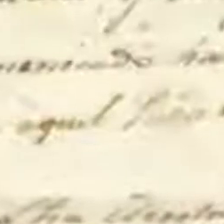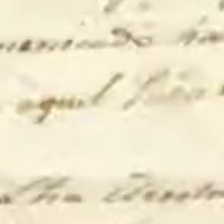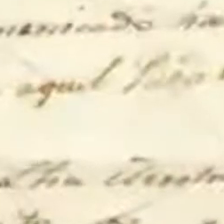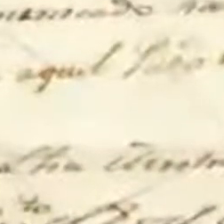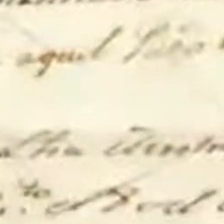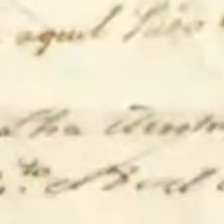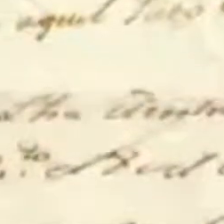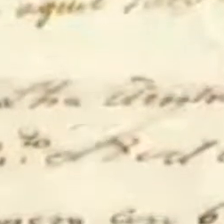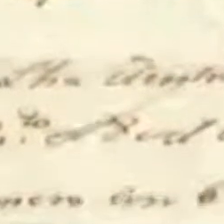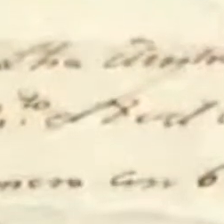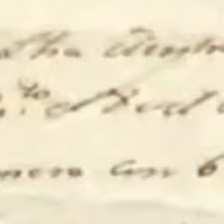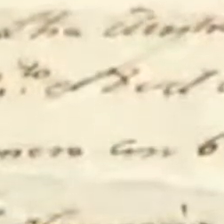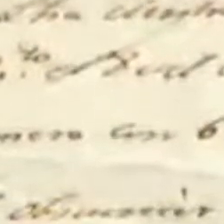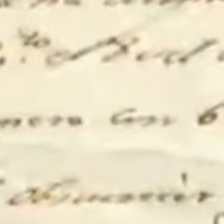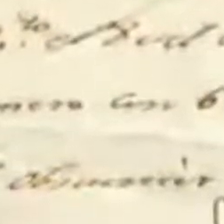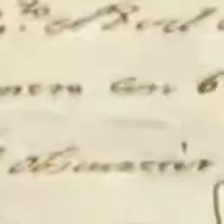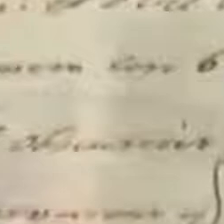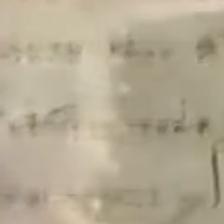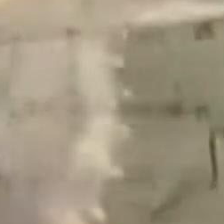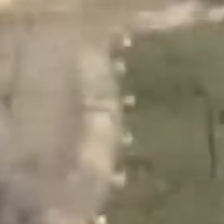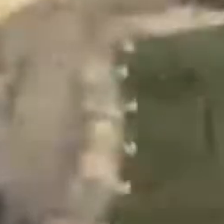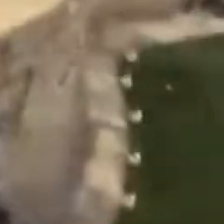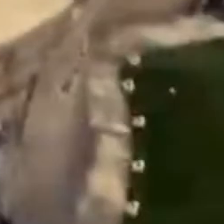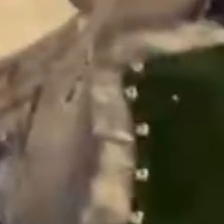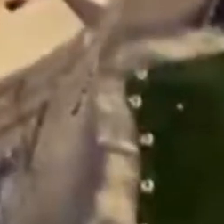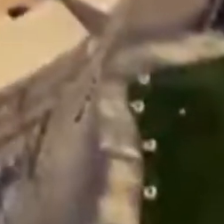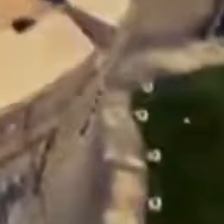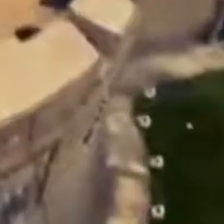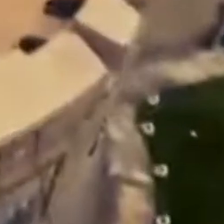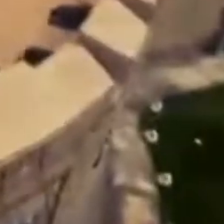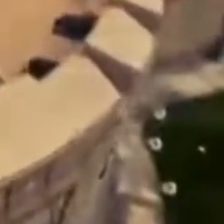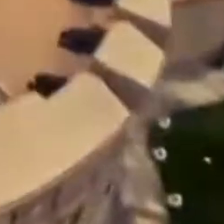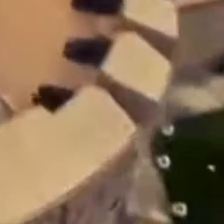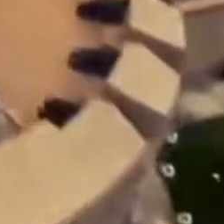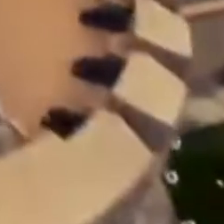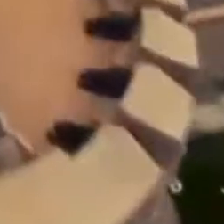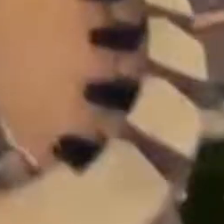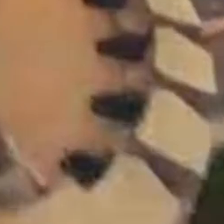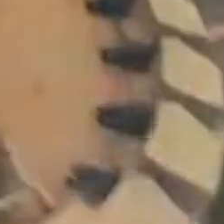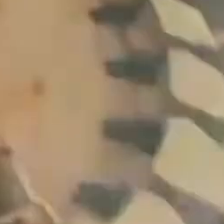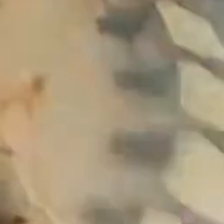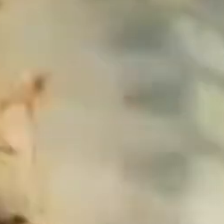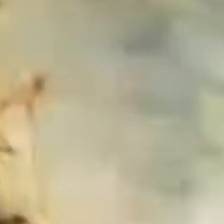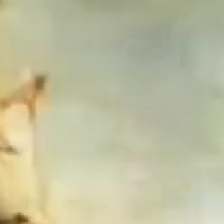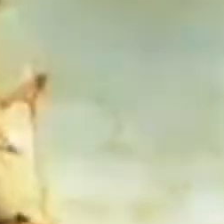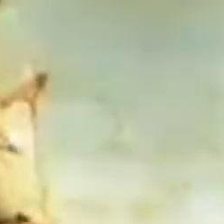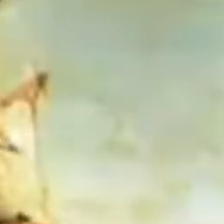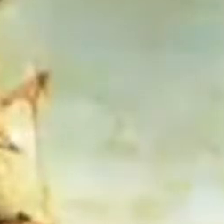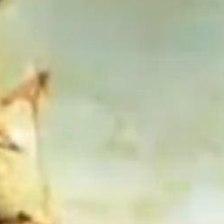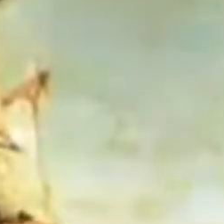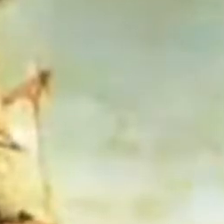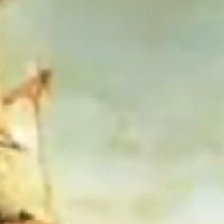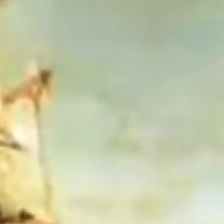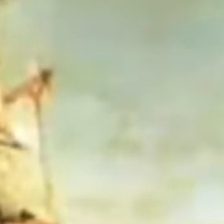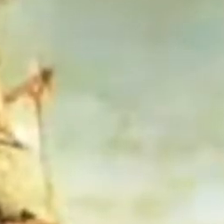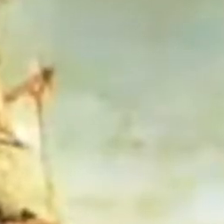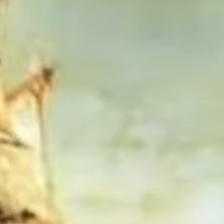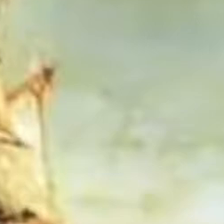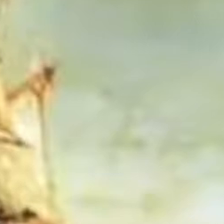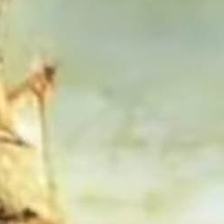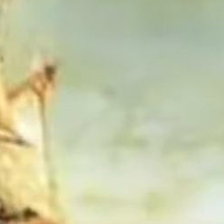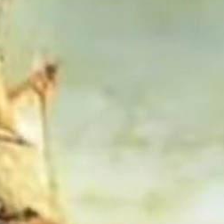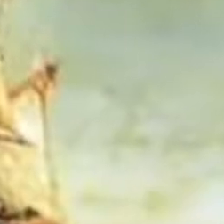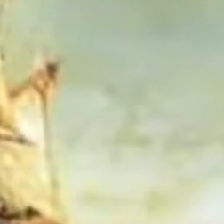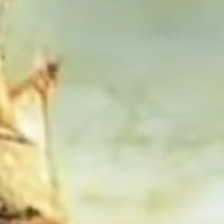Septiembre del mismo año el capitán del puerto del Callao informa al Virrey sobre la llegada de la fragata mercante Cleopatra lista para